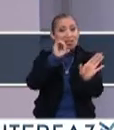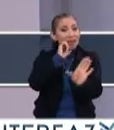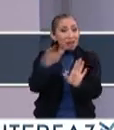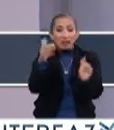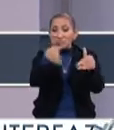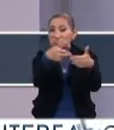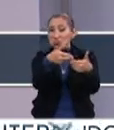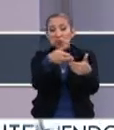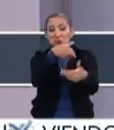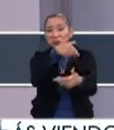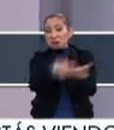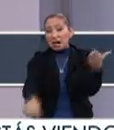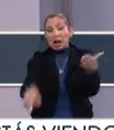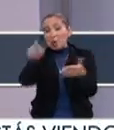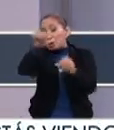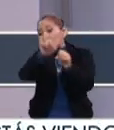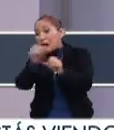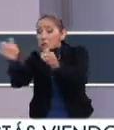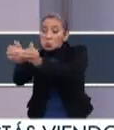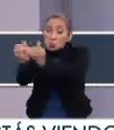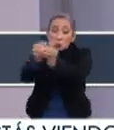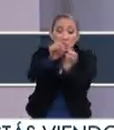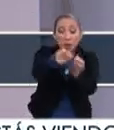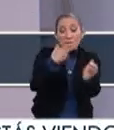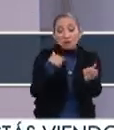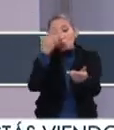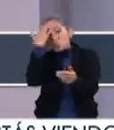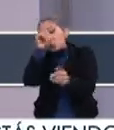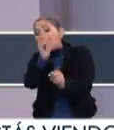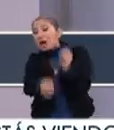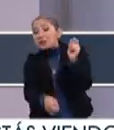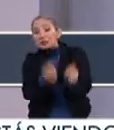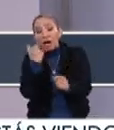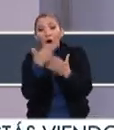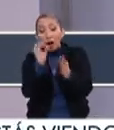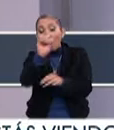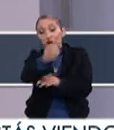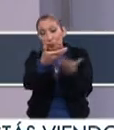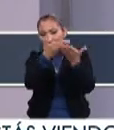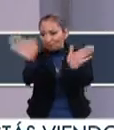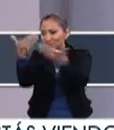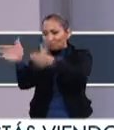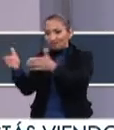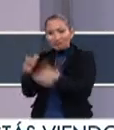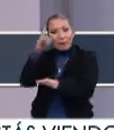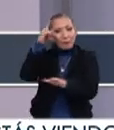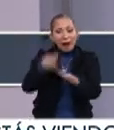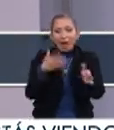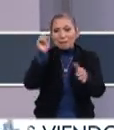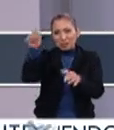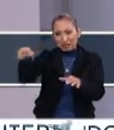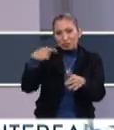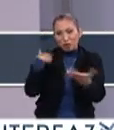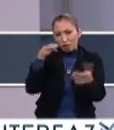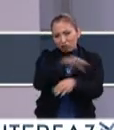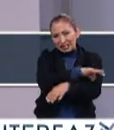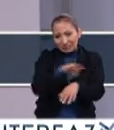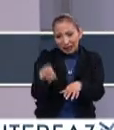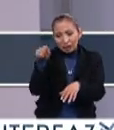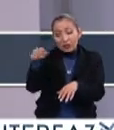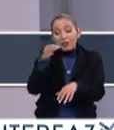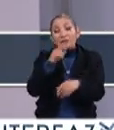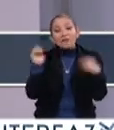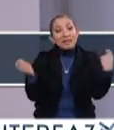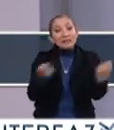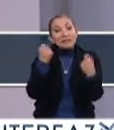normalmente al público, así algunas salas pequeñas que la gente no suele conocer, ahora en octubre se abren para el Abierto, y ya que el